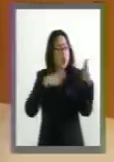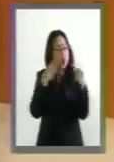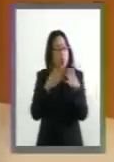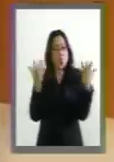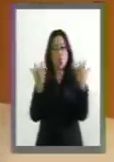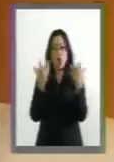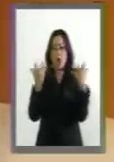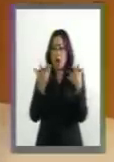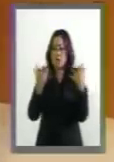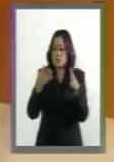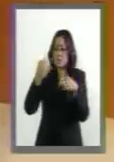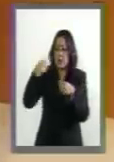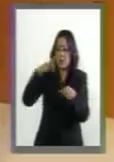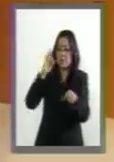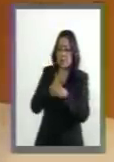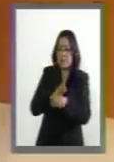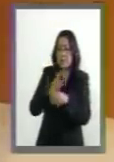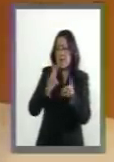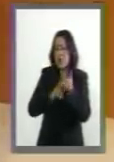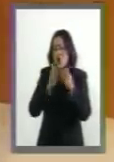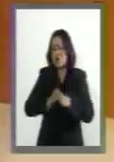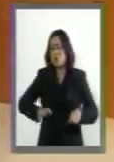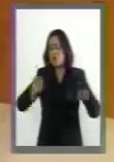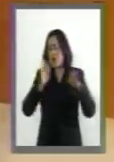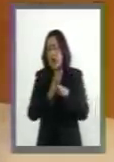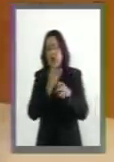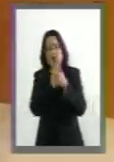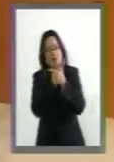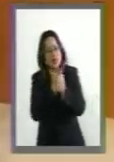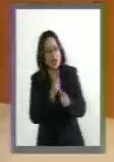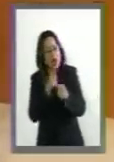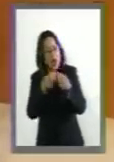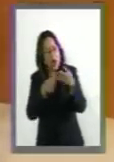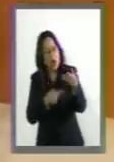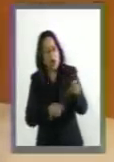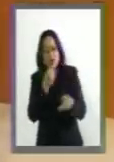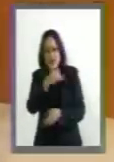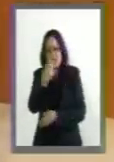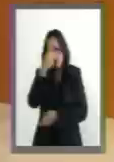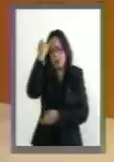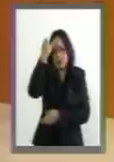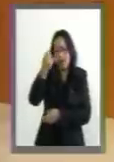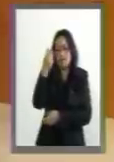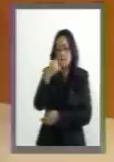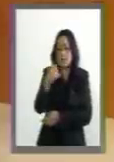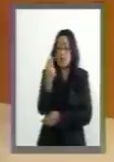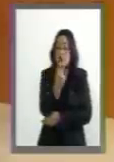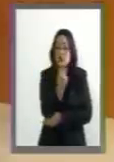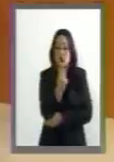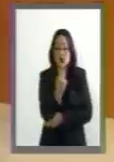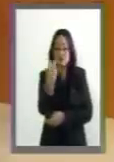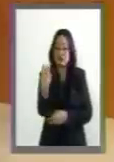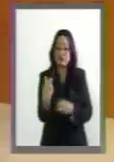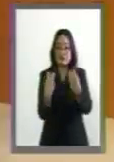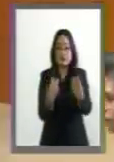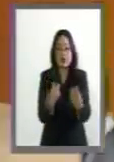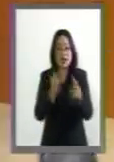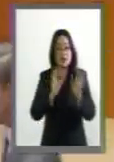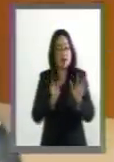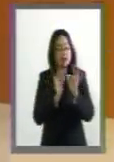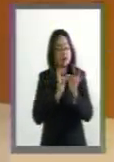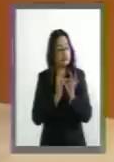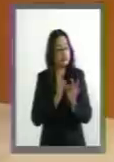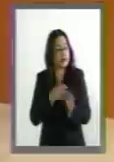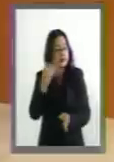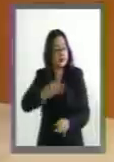en la defensa de los valores de la libertad, lo que ellos dicen siempre. Pero ahí estaban sentaditos los dos, aceptando